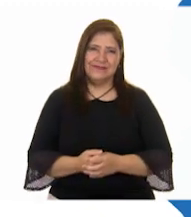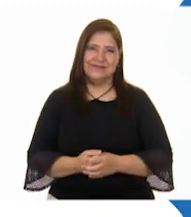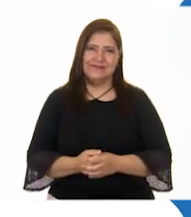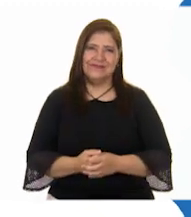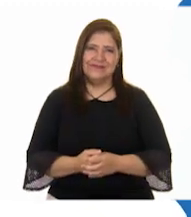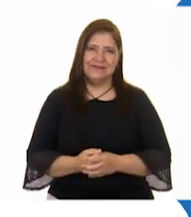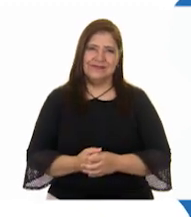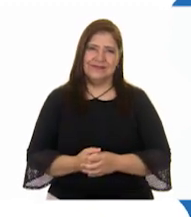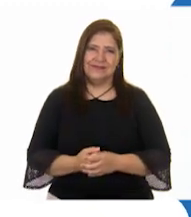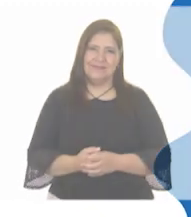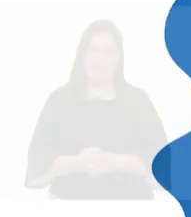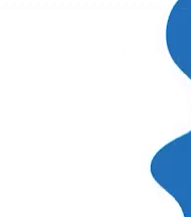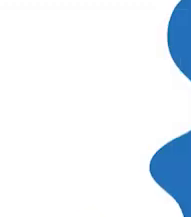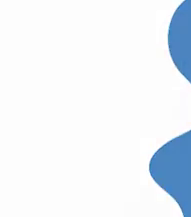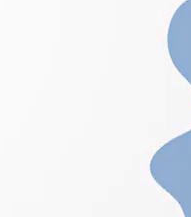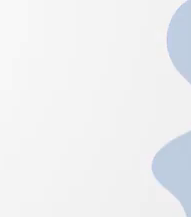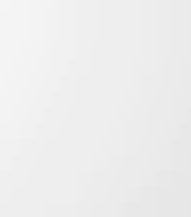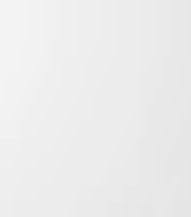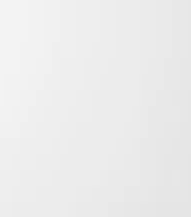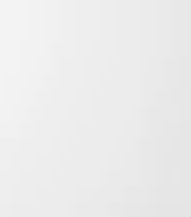.gov.mx